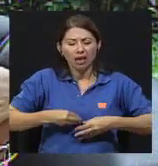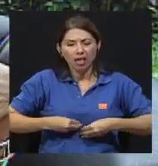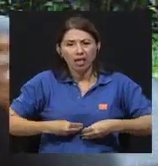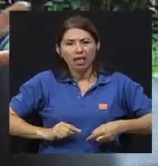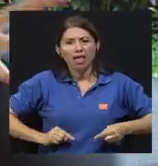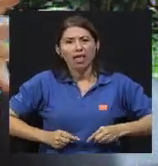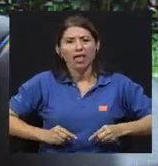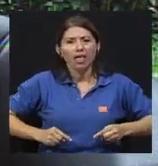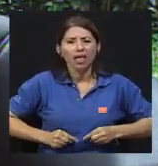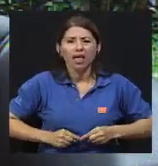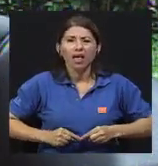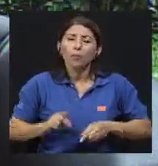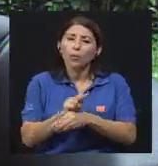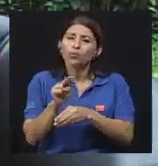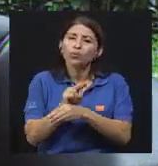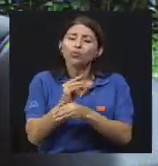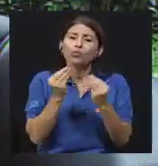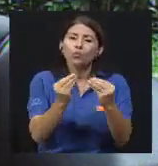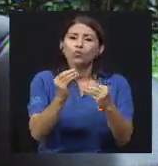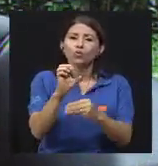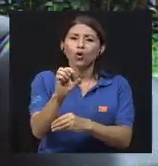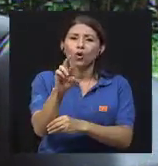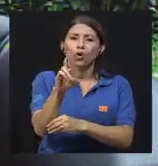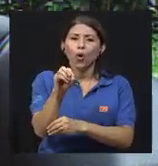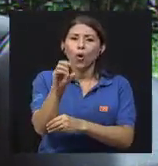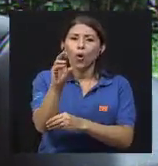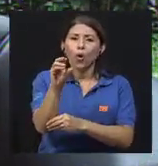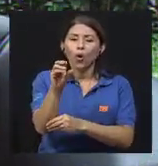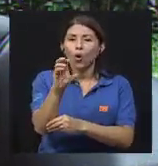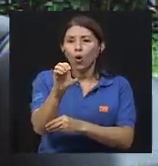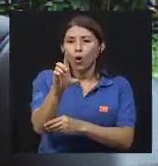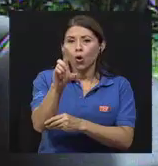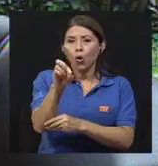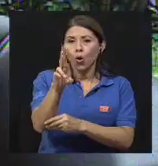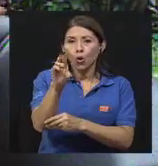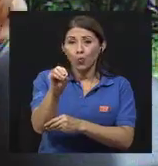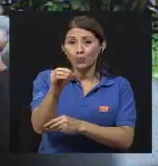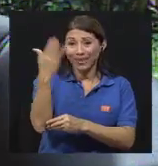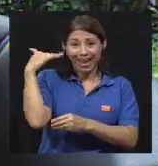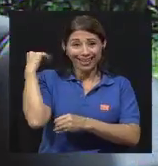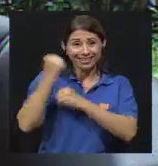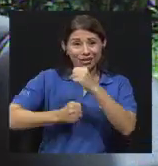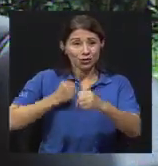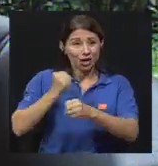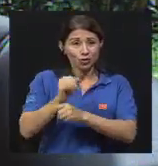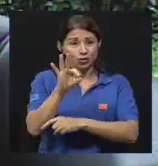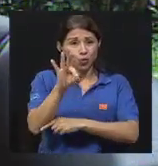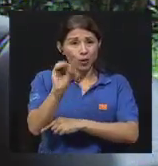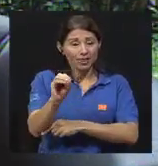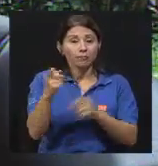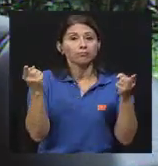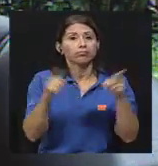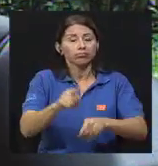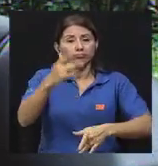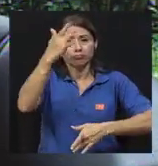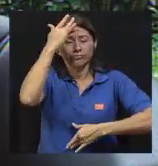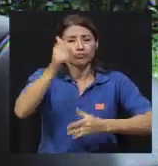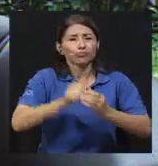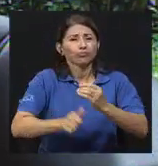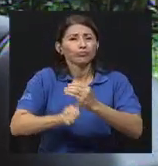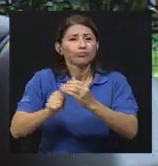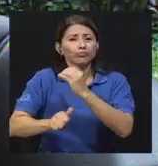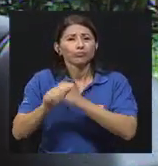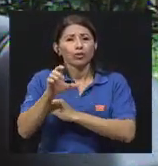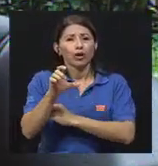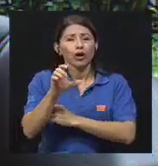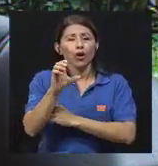gastritis o síntomas semejantes. Cuando dominó el cólera, en los noventas que iba a venir a Costa Rica, se subió un poquito la cantidad de